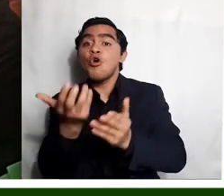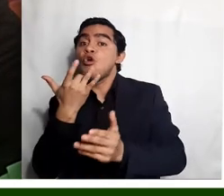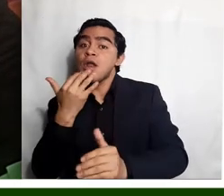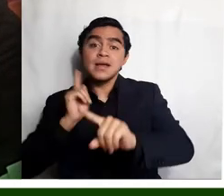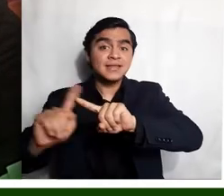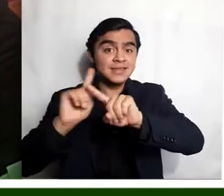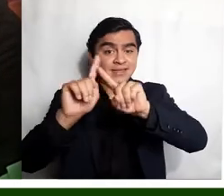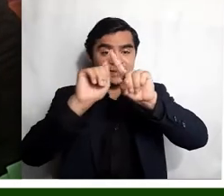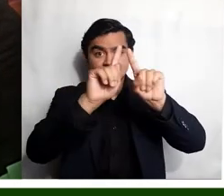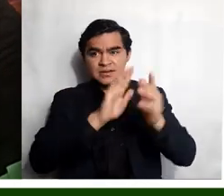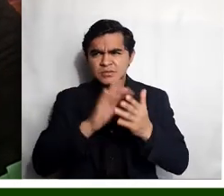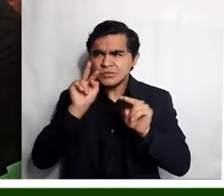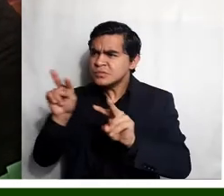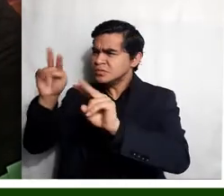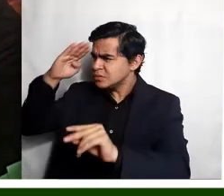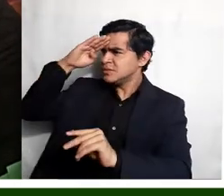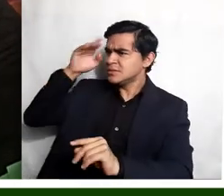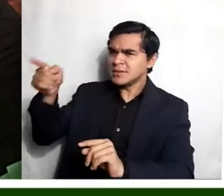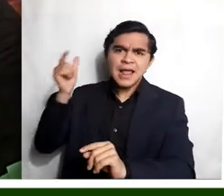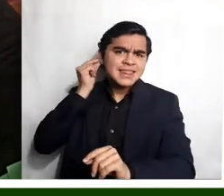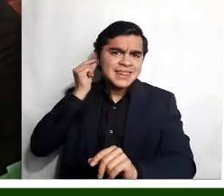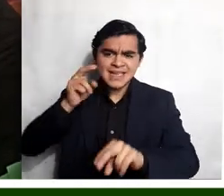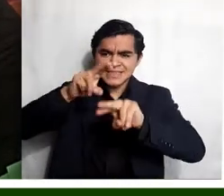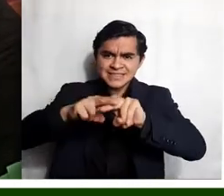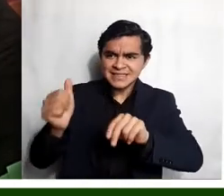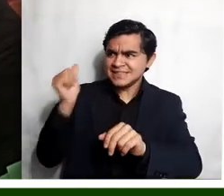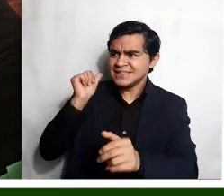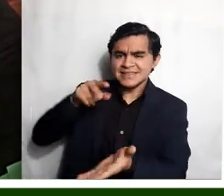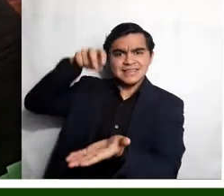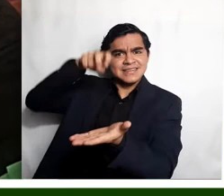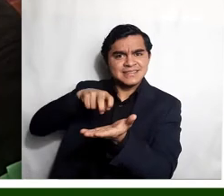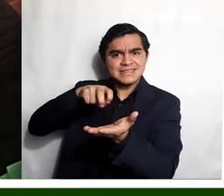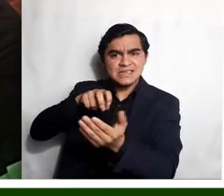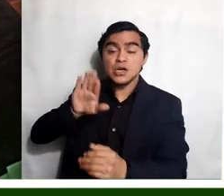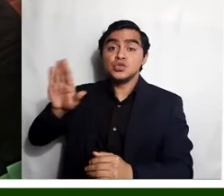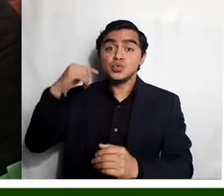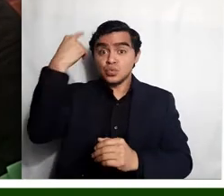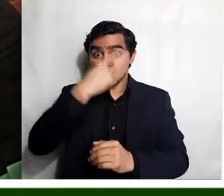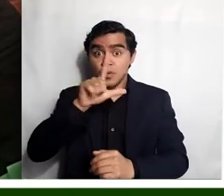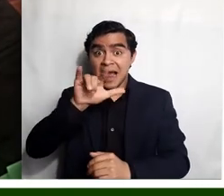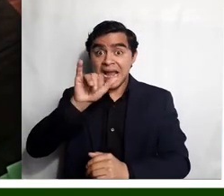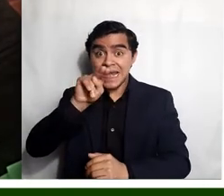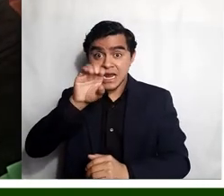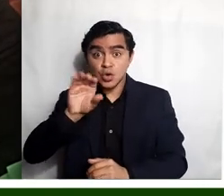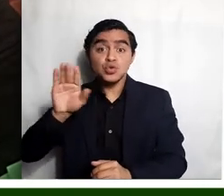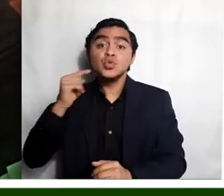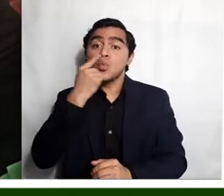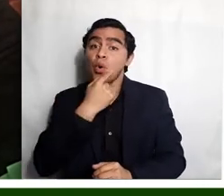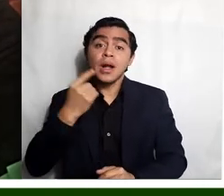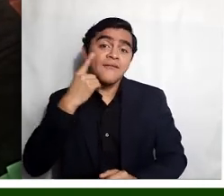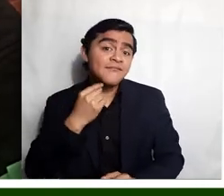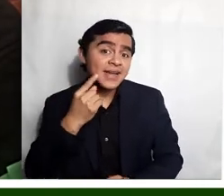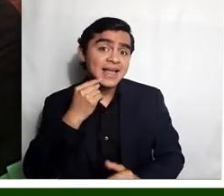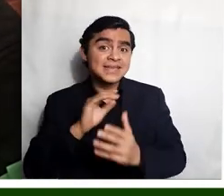de muchos colores. Dice diviso a una niña sentada en la ropa, su cara es de lino, que expresa